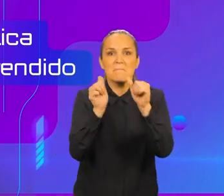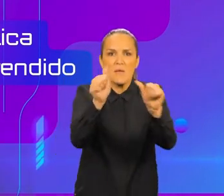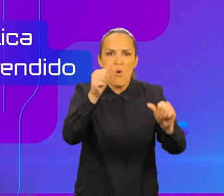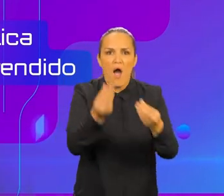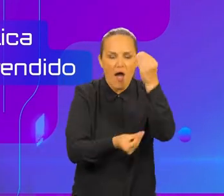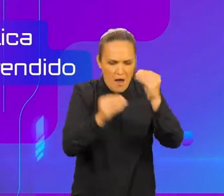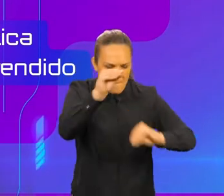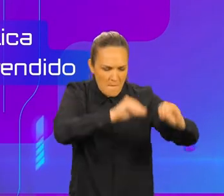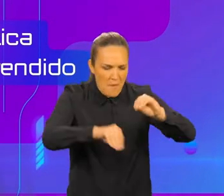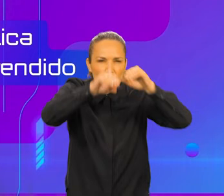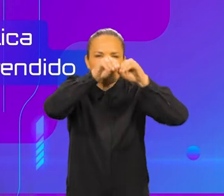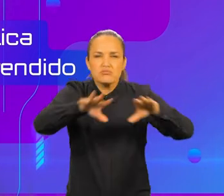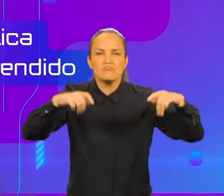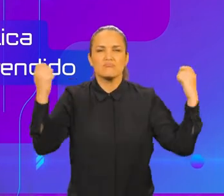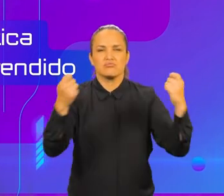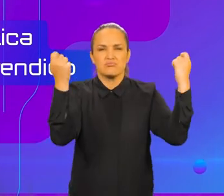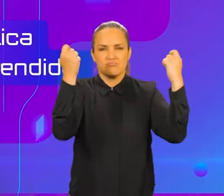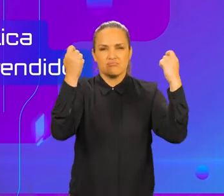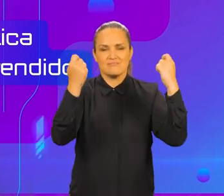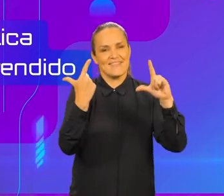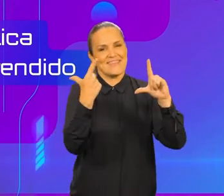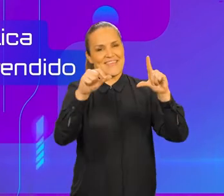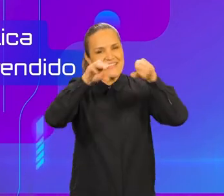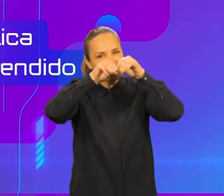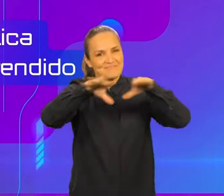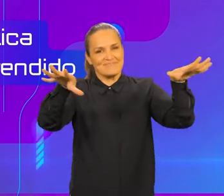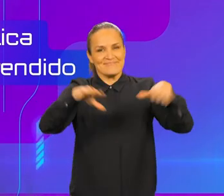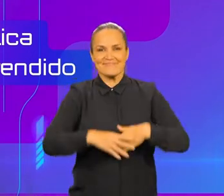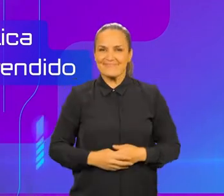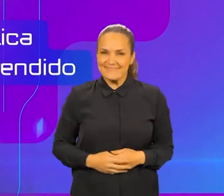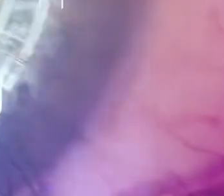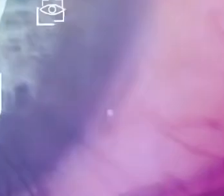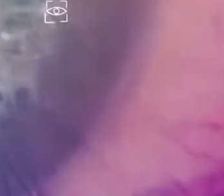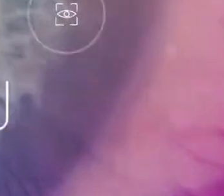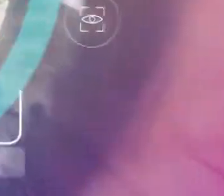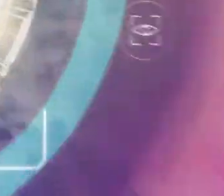propios contenidos y conviértete en un activista digital.